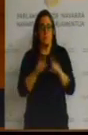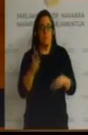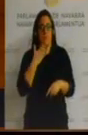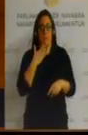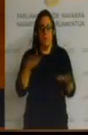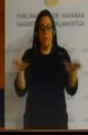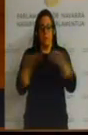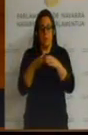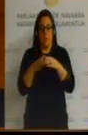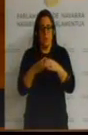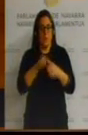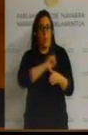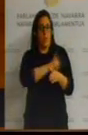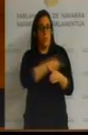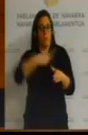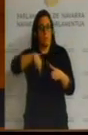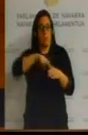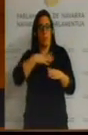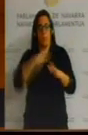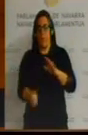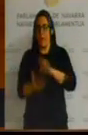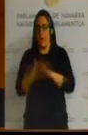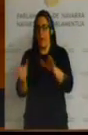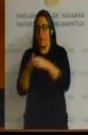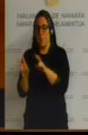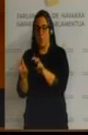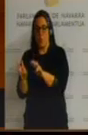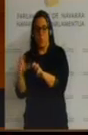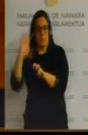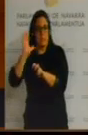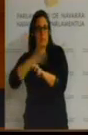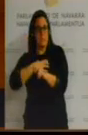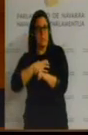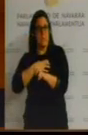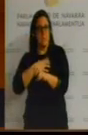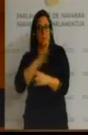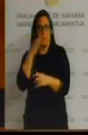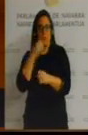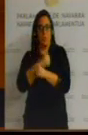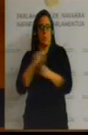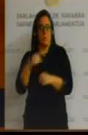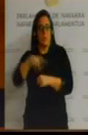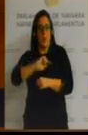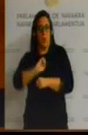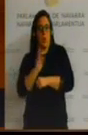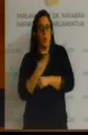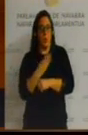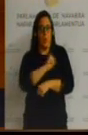que hoy lo utilizan puedan crear nuevos equipos y, por consiguiente, imposible que crezcan estos clubes.